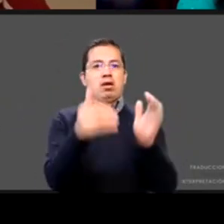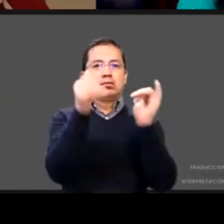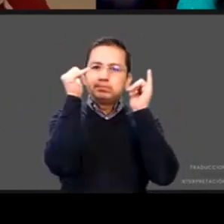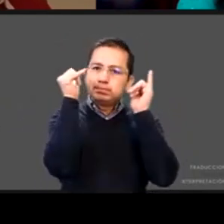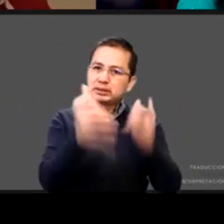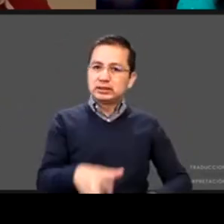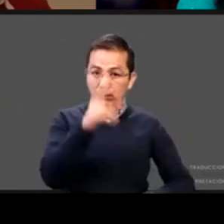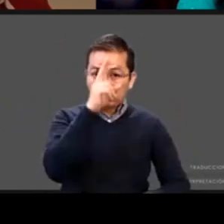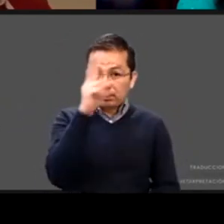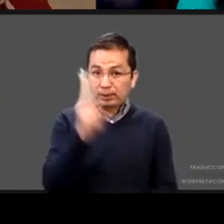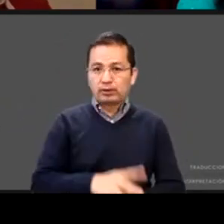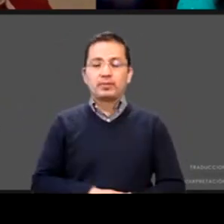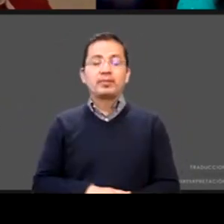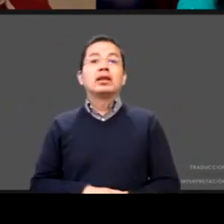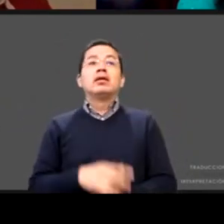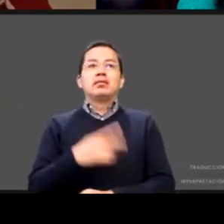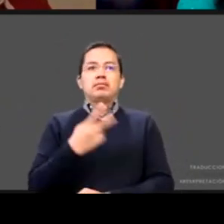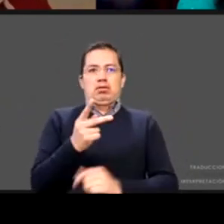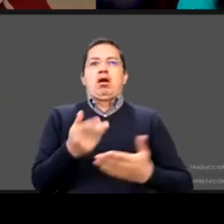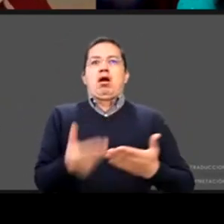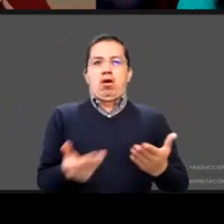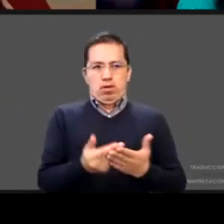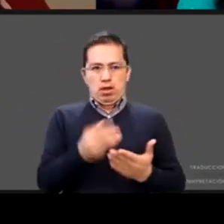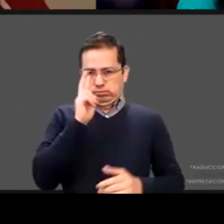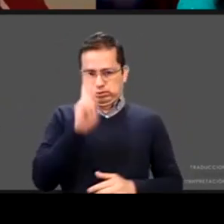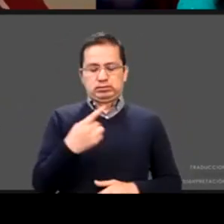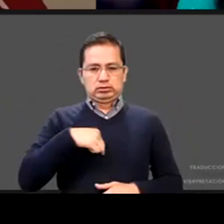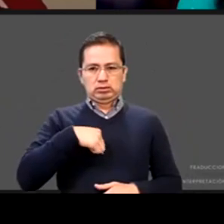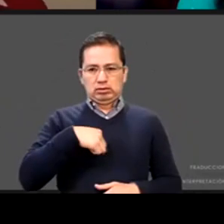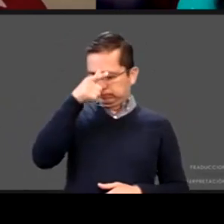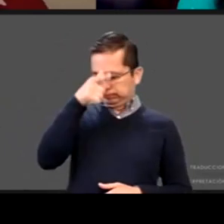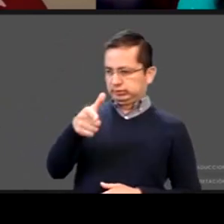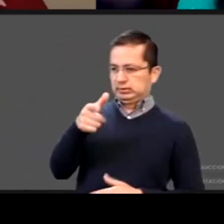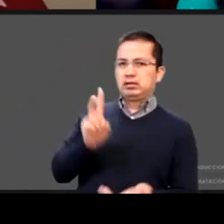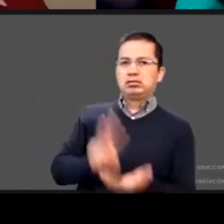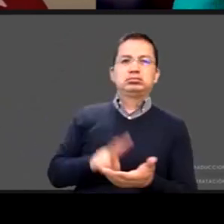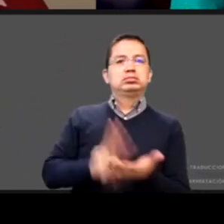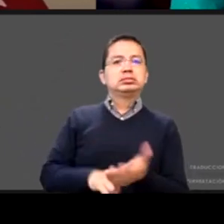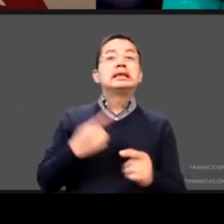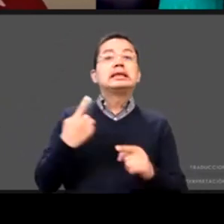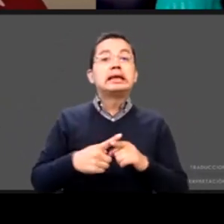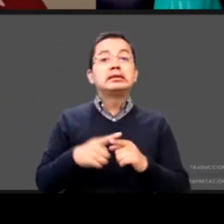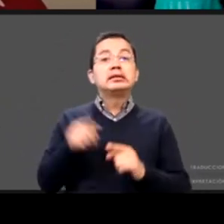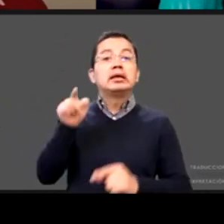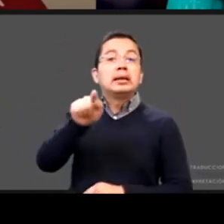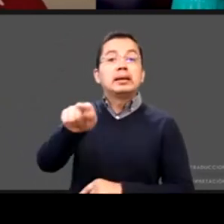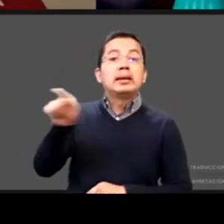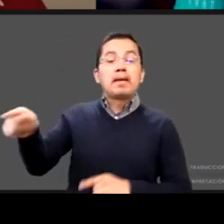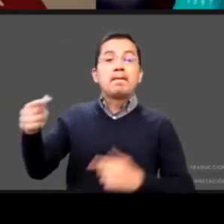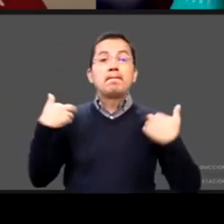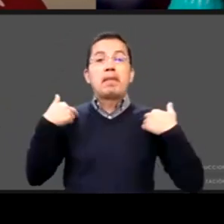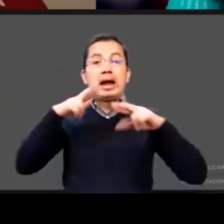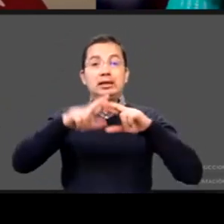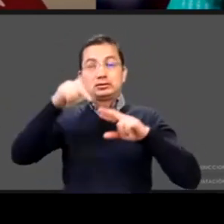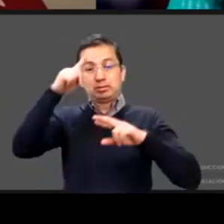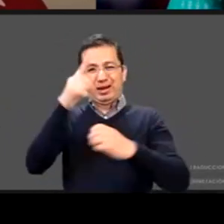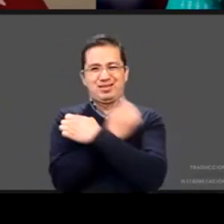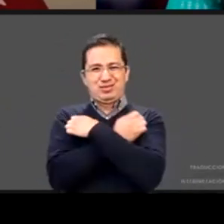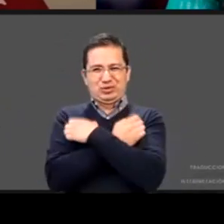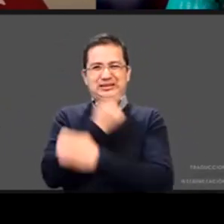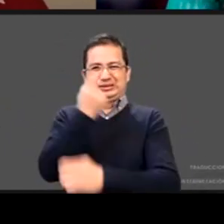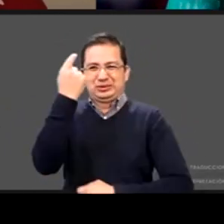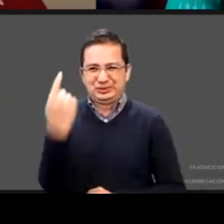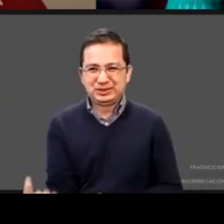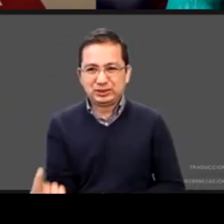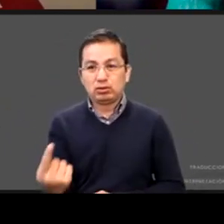uno es el gran valor que tienen las maestras y los maestros de educación inicial y preescolar a mí me da risa porque algunas de ellas dicen y ahora los papás me